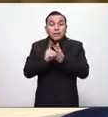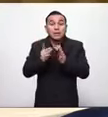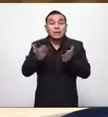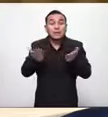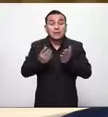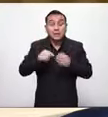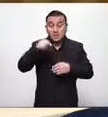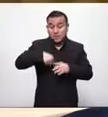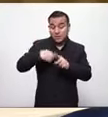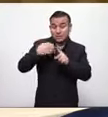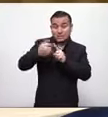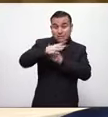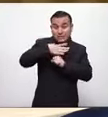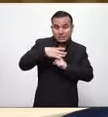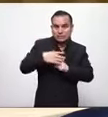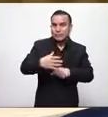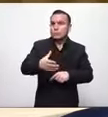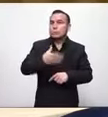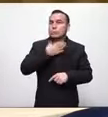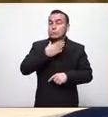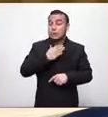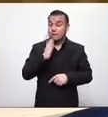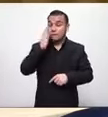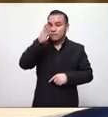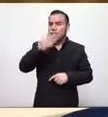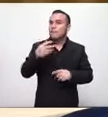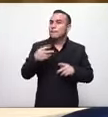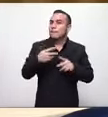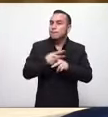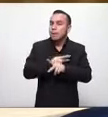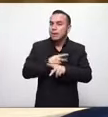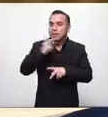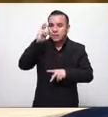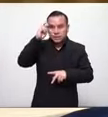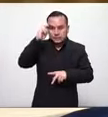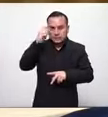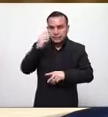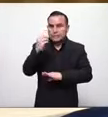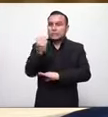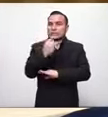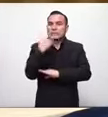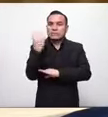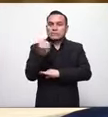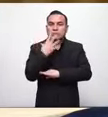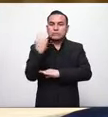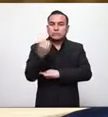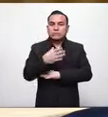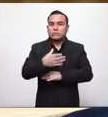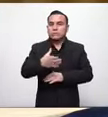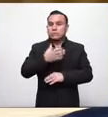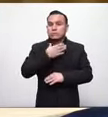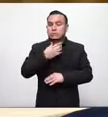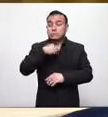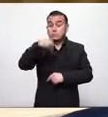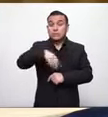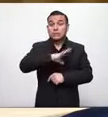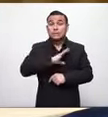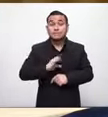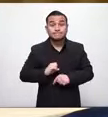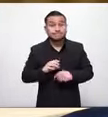viviendo y estamos por vivir una catástrofe sanitaria en nuestro país